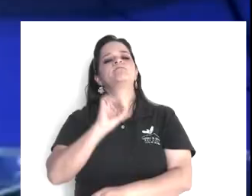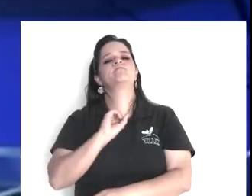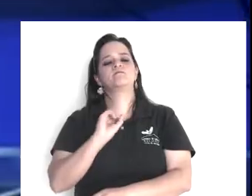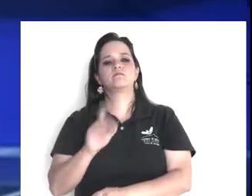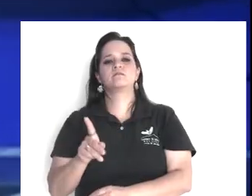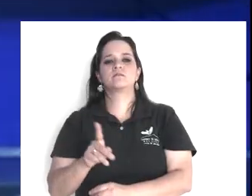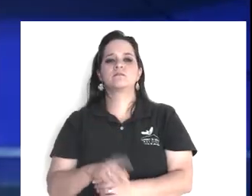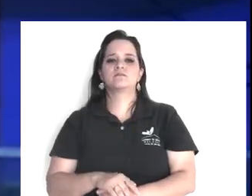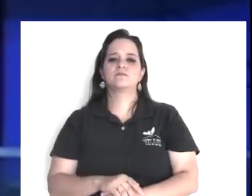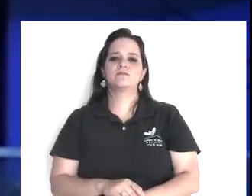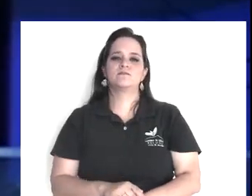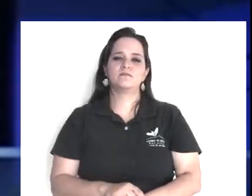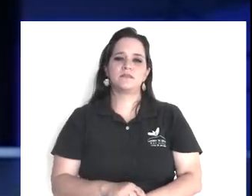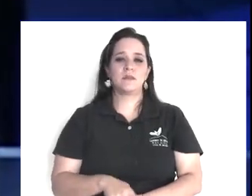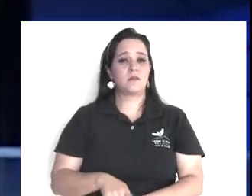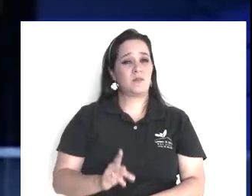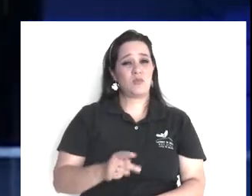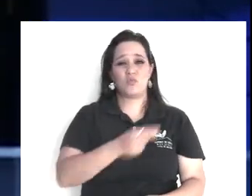que ha hecho,